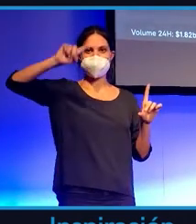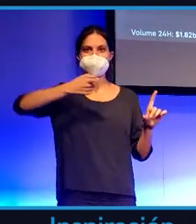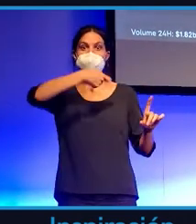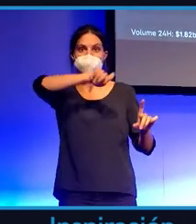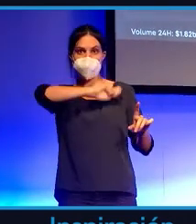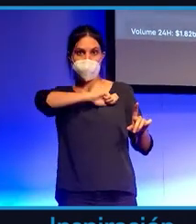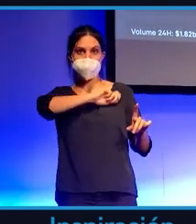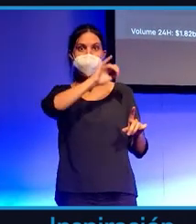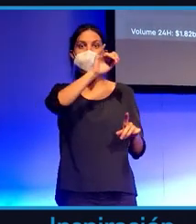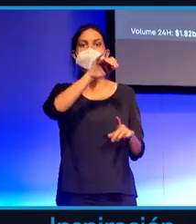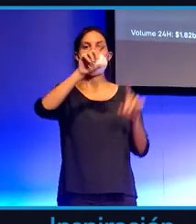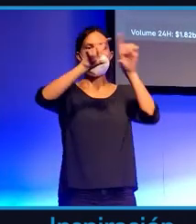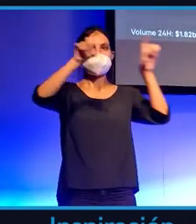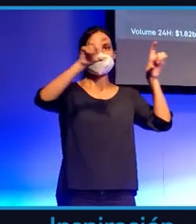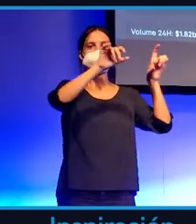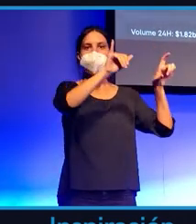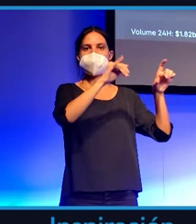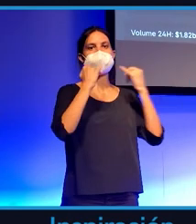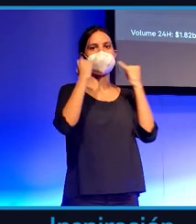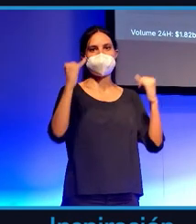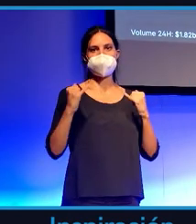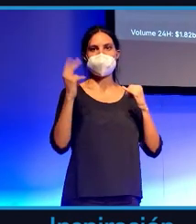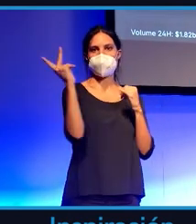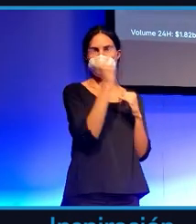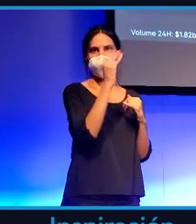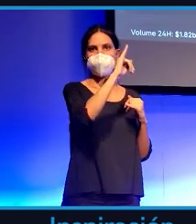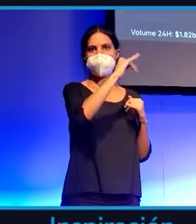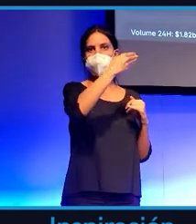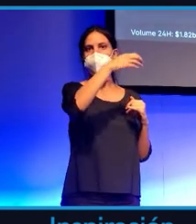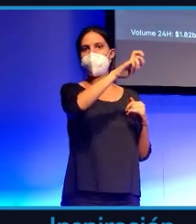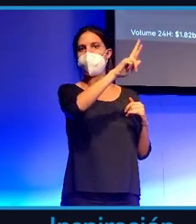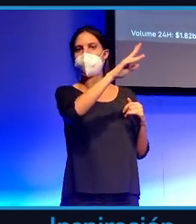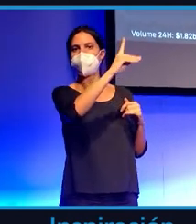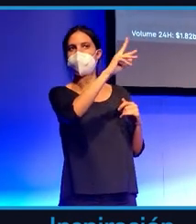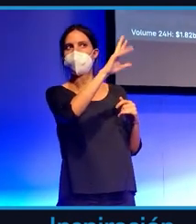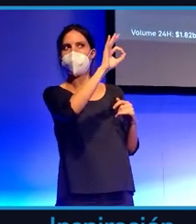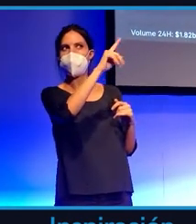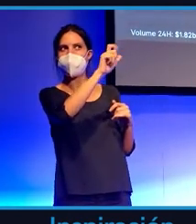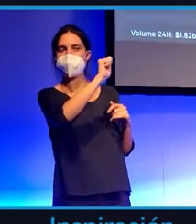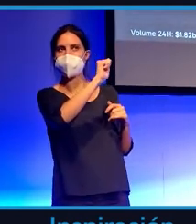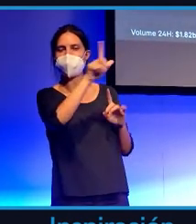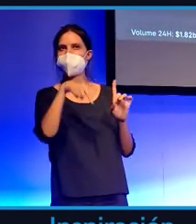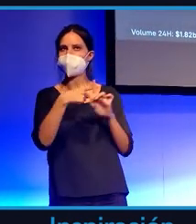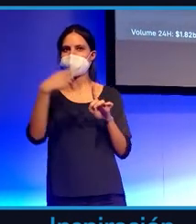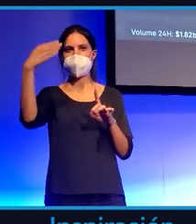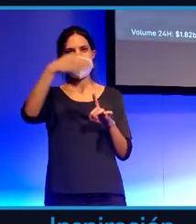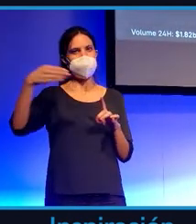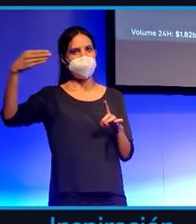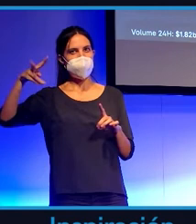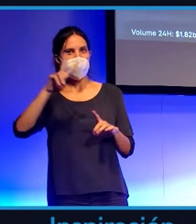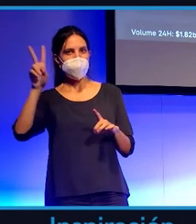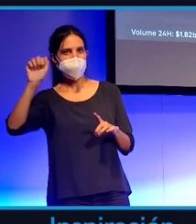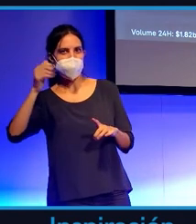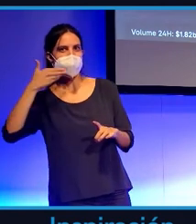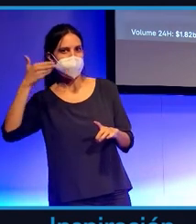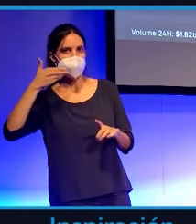Iberdrola y Endesa, Iberdrola y Endesa y BBVA, pero he mirado ahora, movieron cada uno entre 20 y